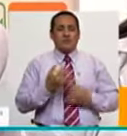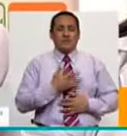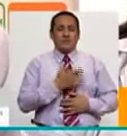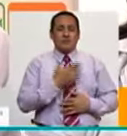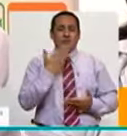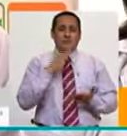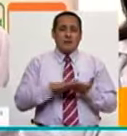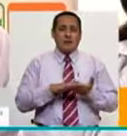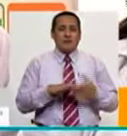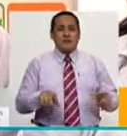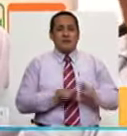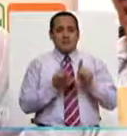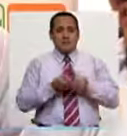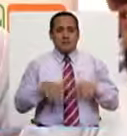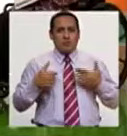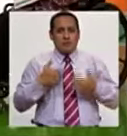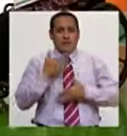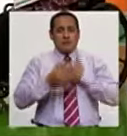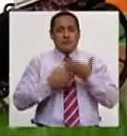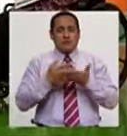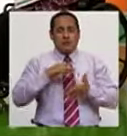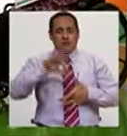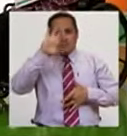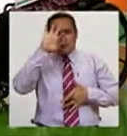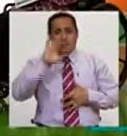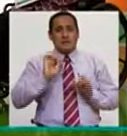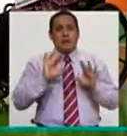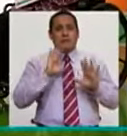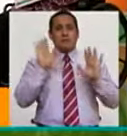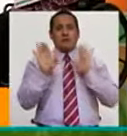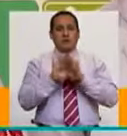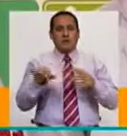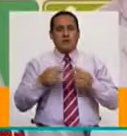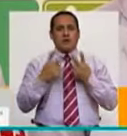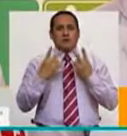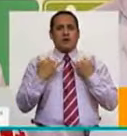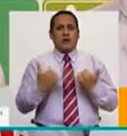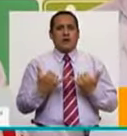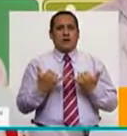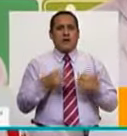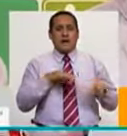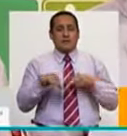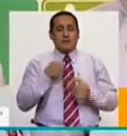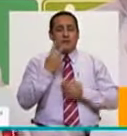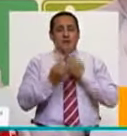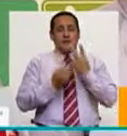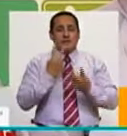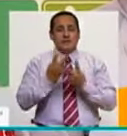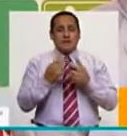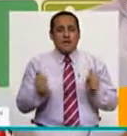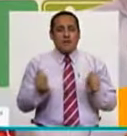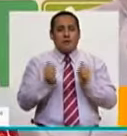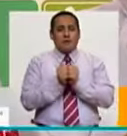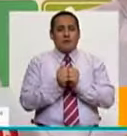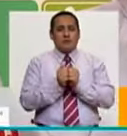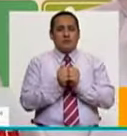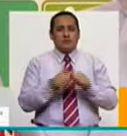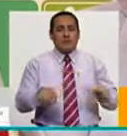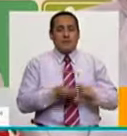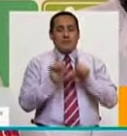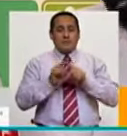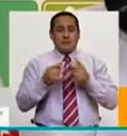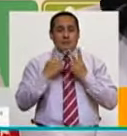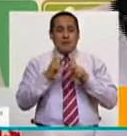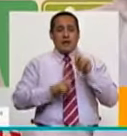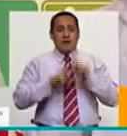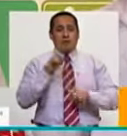estar mal físicamente. Y eso podría desarrollar una enfermedad, tal vez. Entonces, habitando eso, es que hacemos esas visitas, estos acompañamientos. Más que nada, a